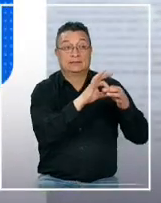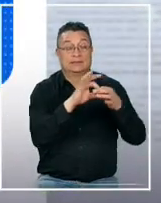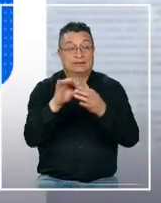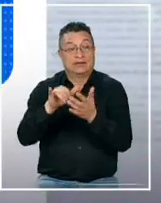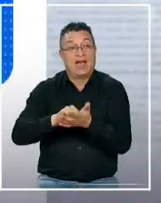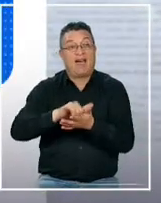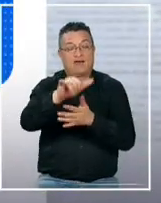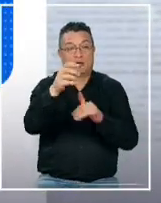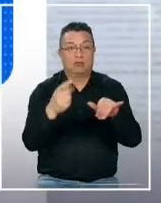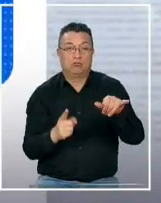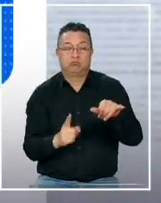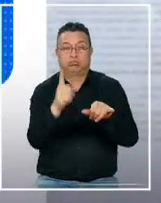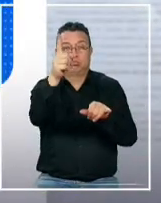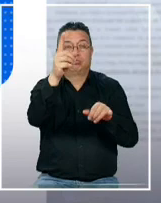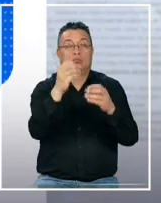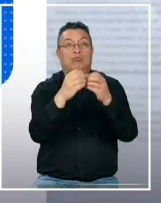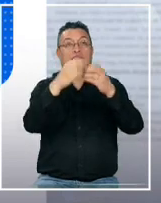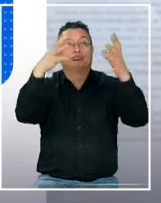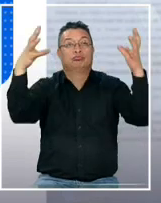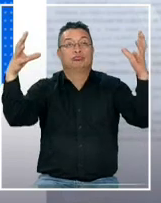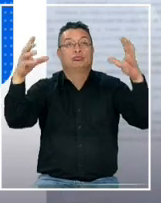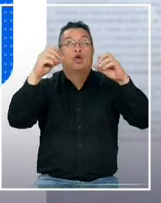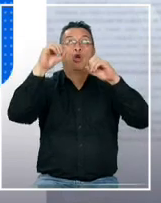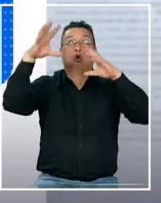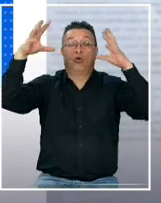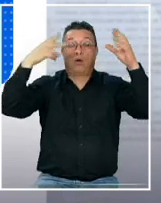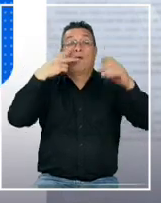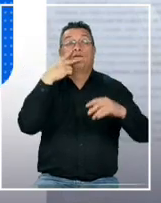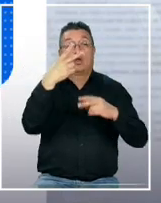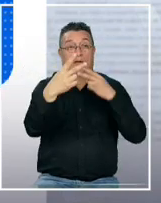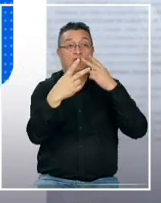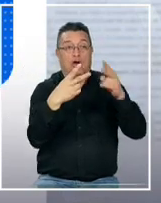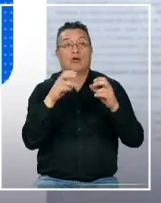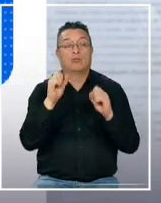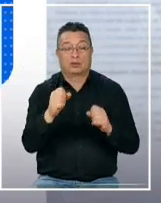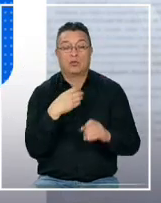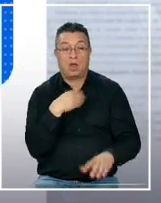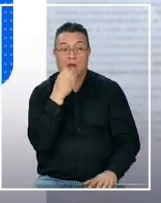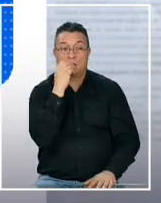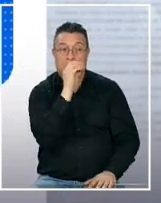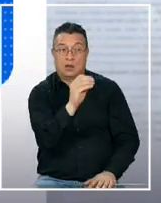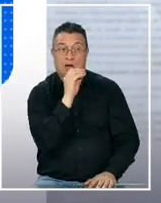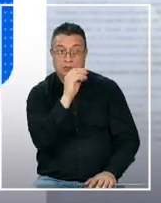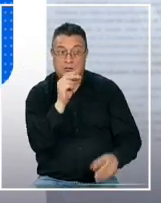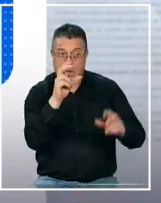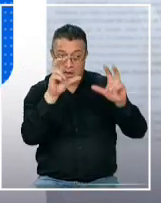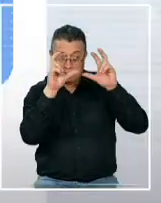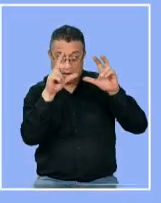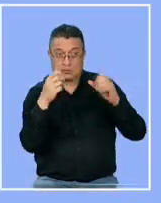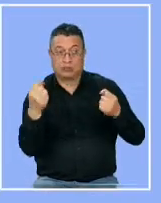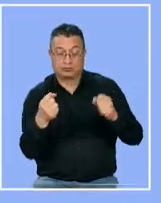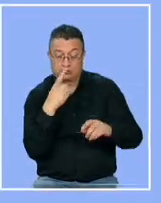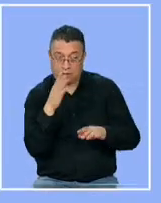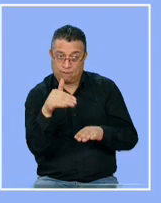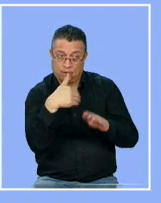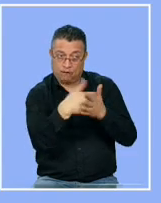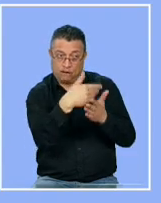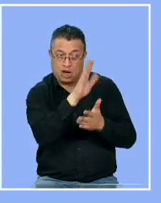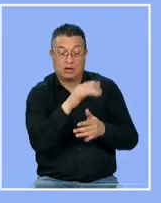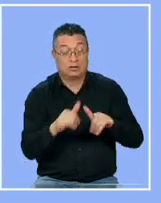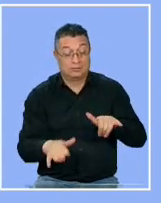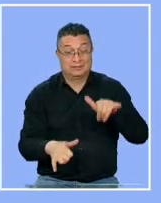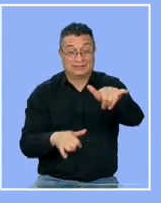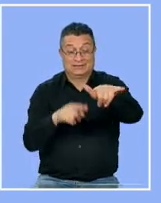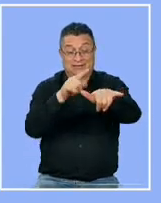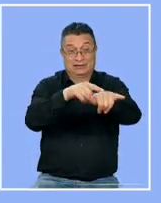utilizó bengalas que pueden haber sido visibles para el público en un intento de llamar la atención del piloto la avioneta con